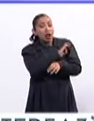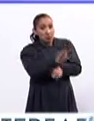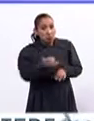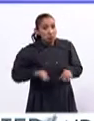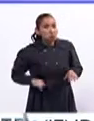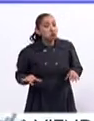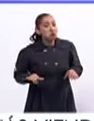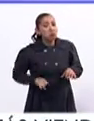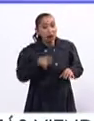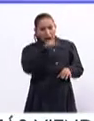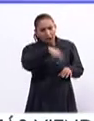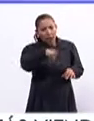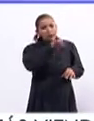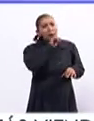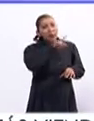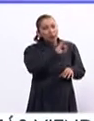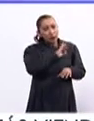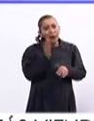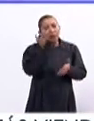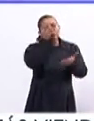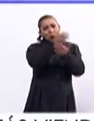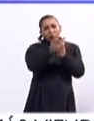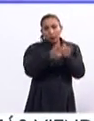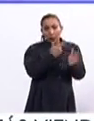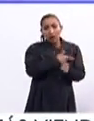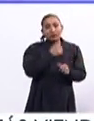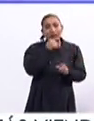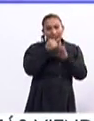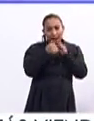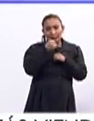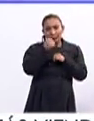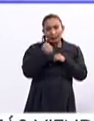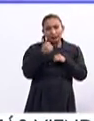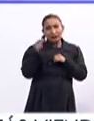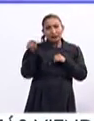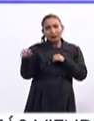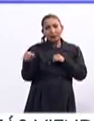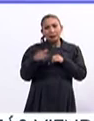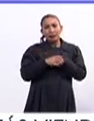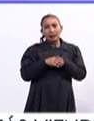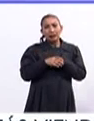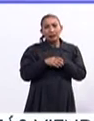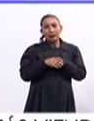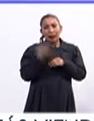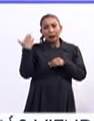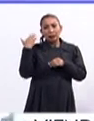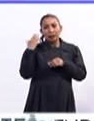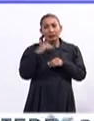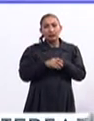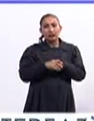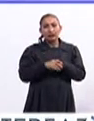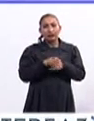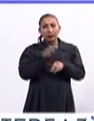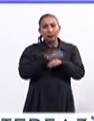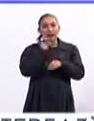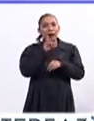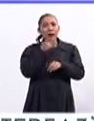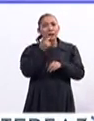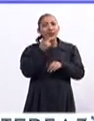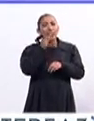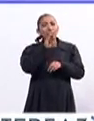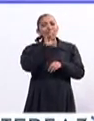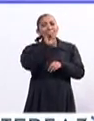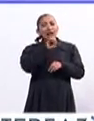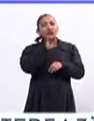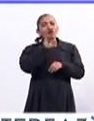interesantísima, que ellos también puedan venir a aportar. Me encantó la entrevista que tuvieron antes con la amiga que hablaba de las